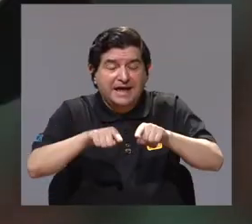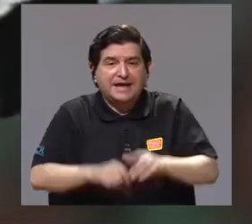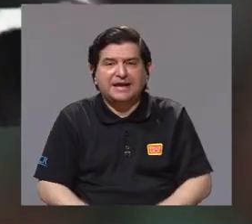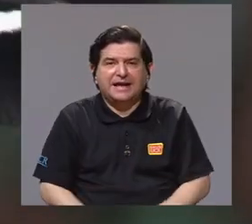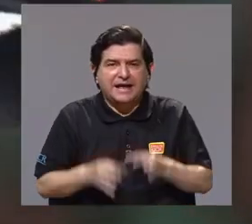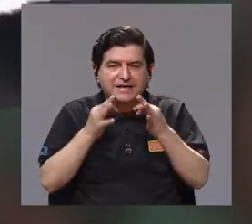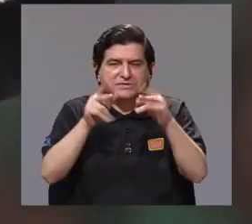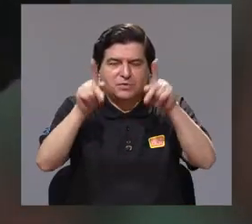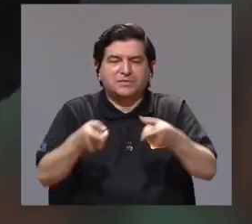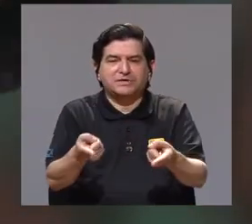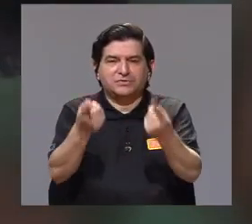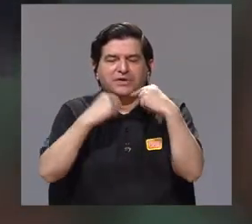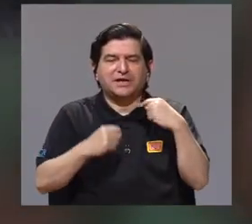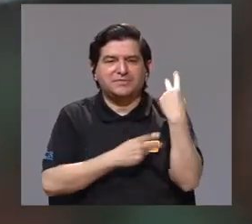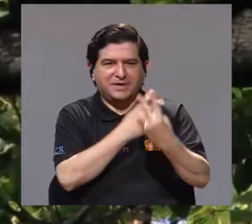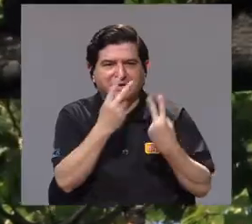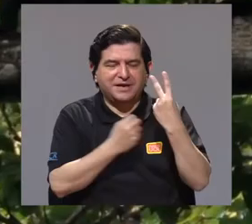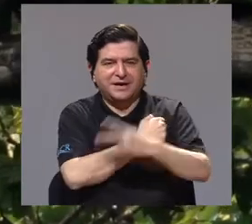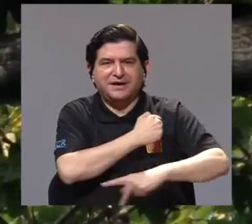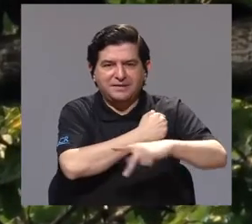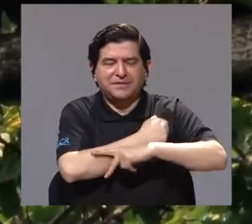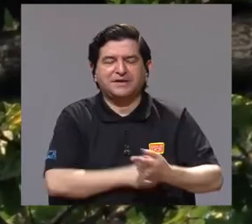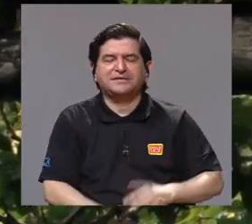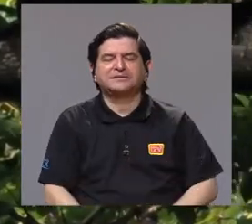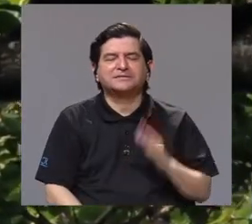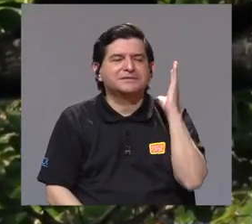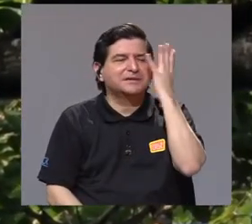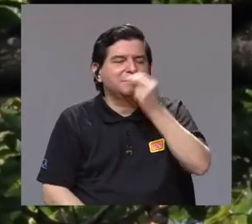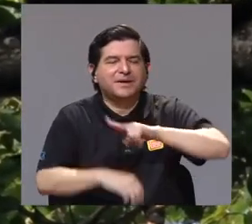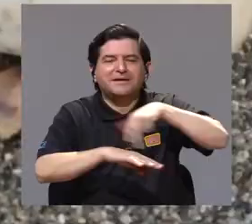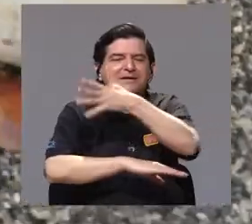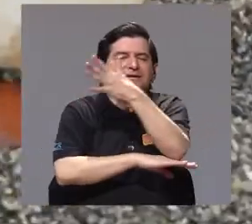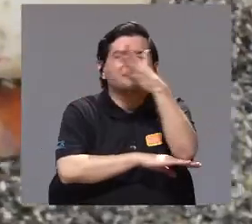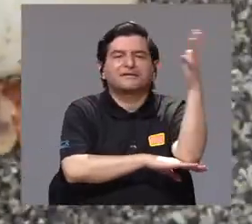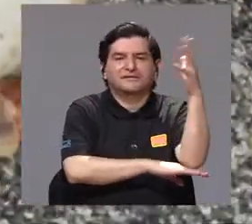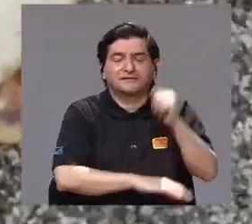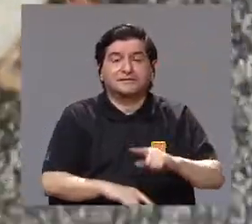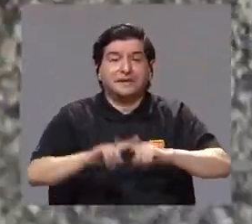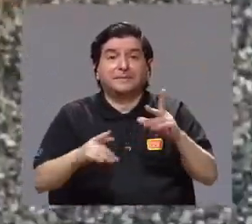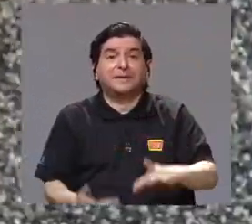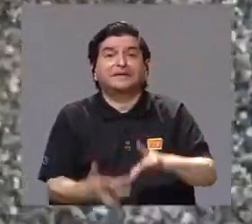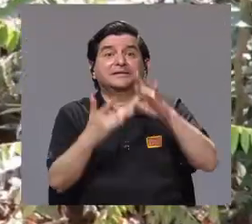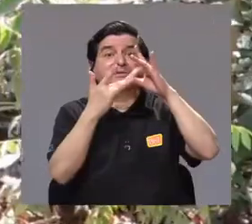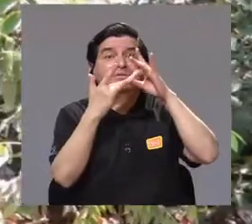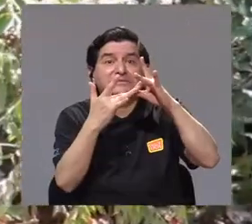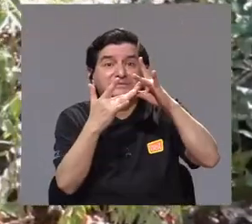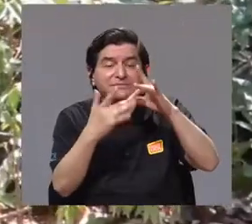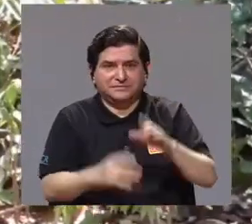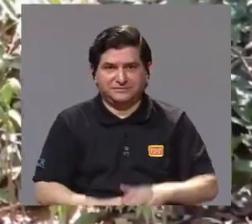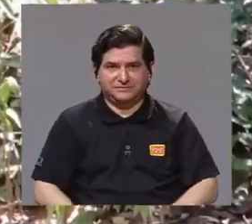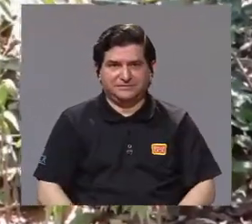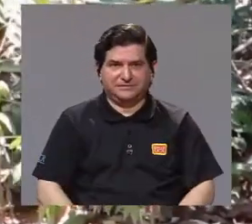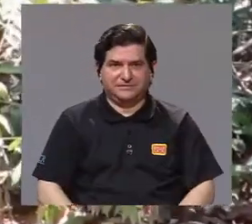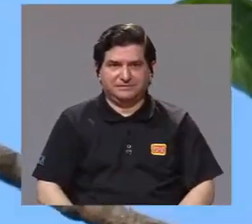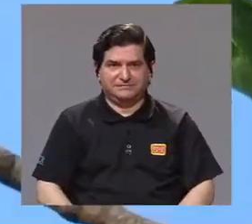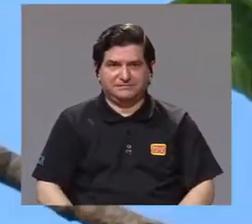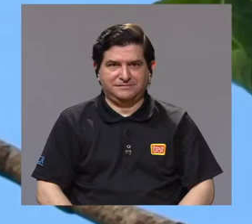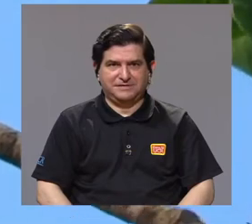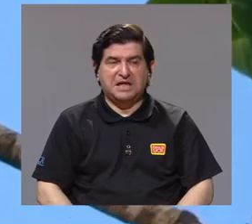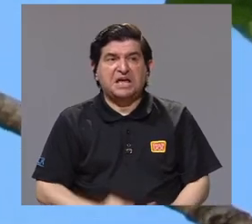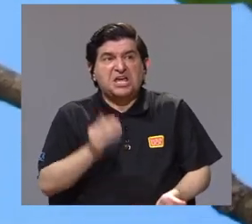en el caso del turismo la gente viene a visitar nuestro país por nuestras bellezas naturales, pero sobre todo porque